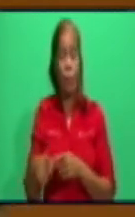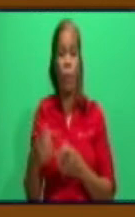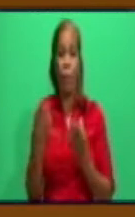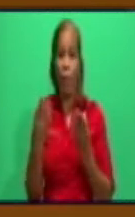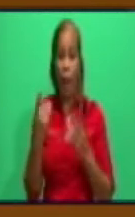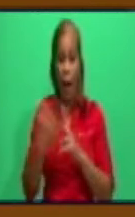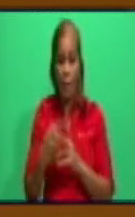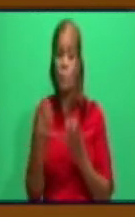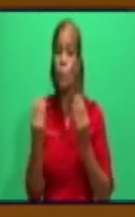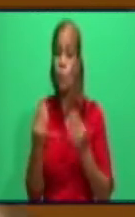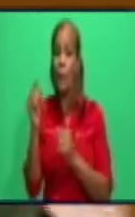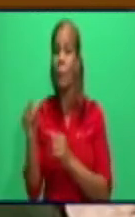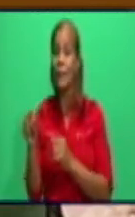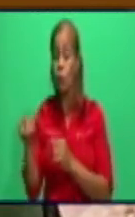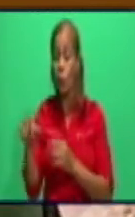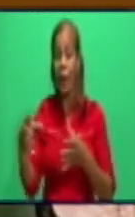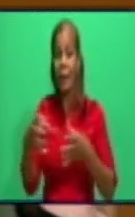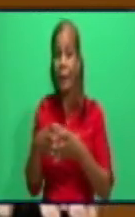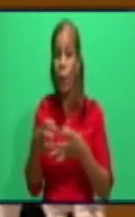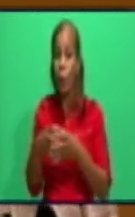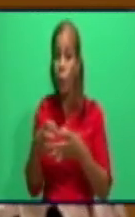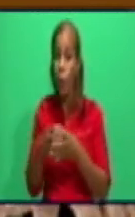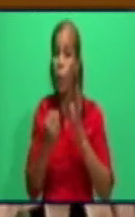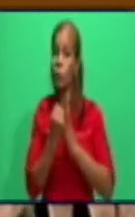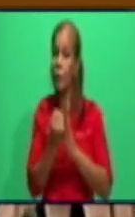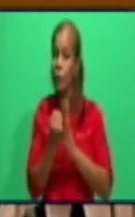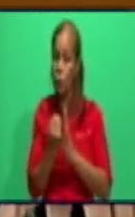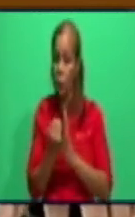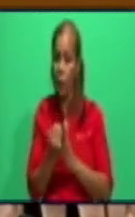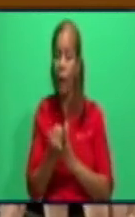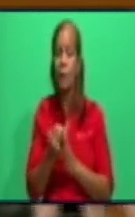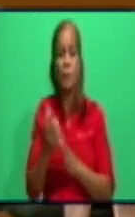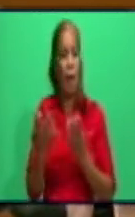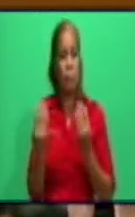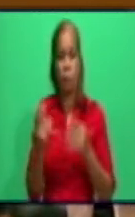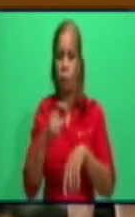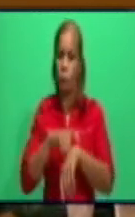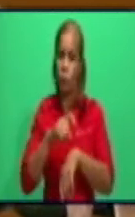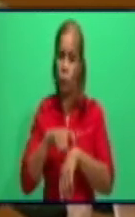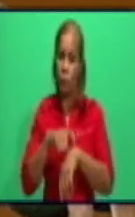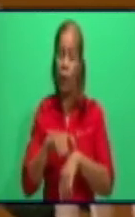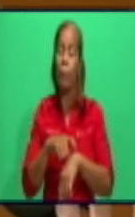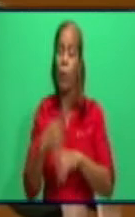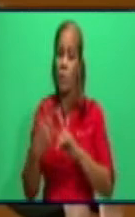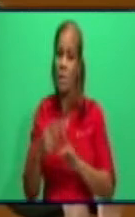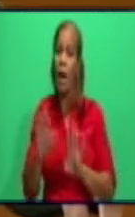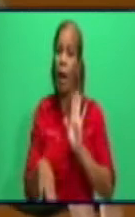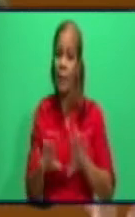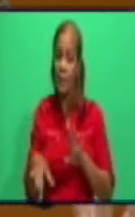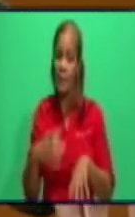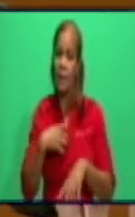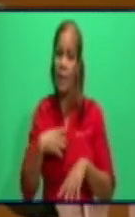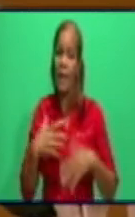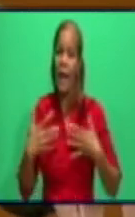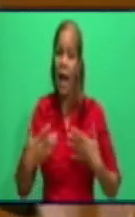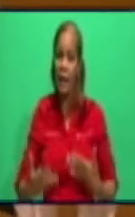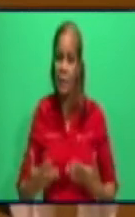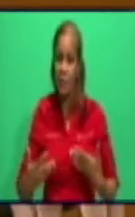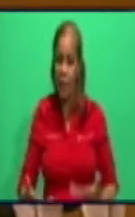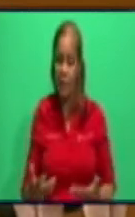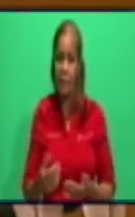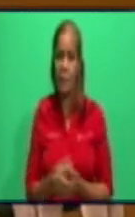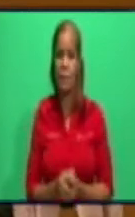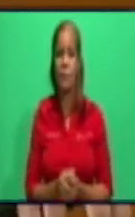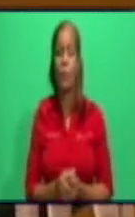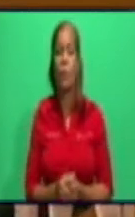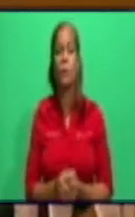tiempo en esta tarea, y hemos considerado que se aprecia cierto cansancio en alguna de estas tropas, y hoy, a nivel de